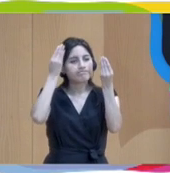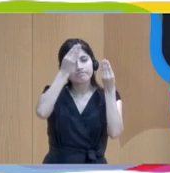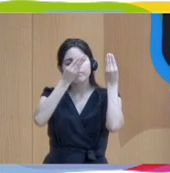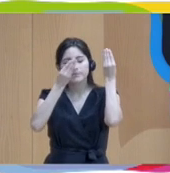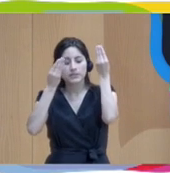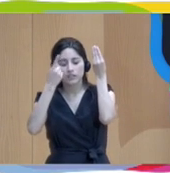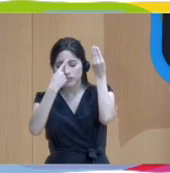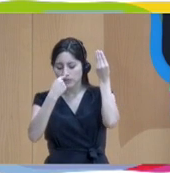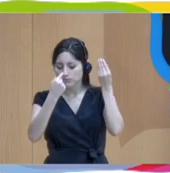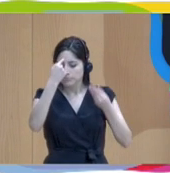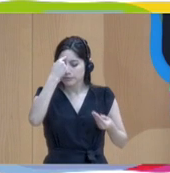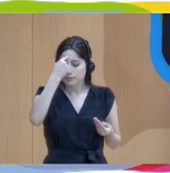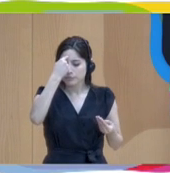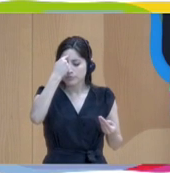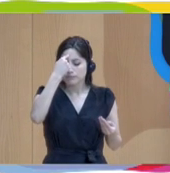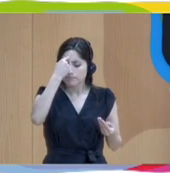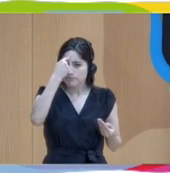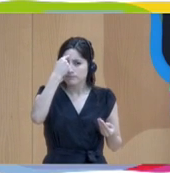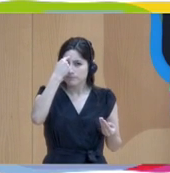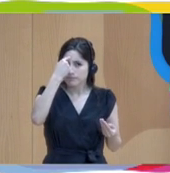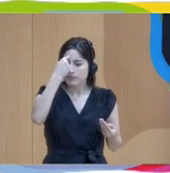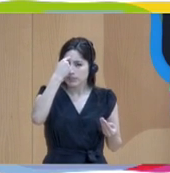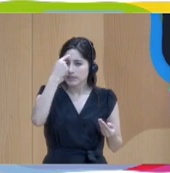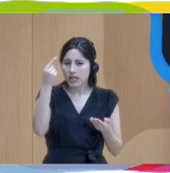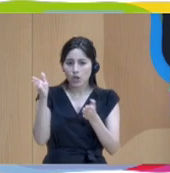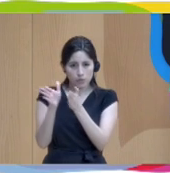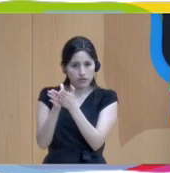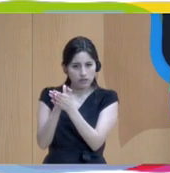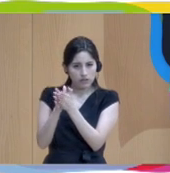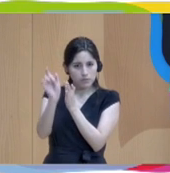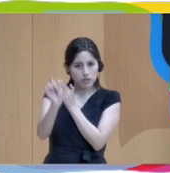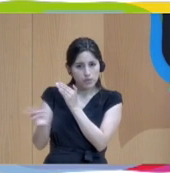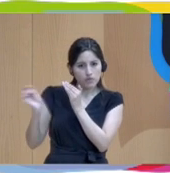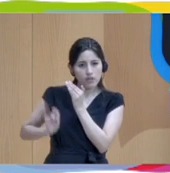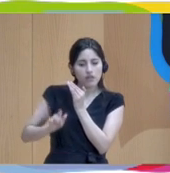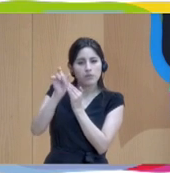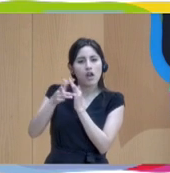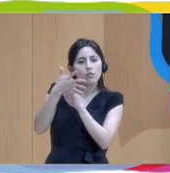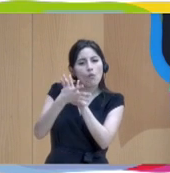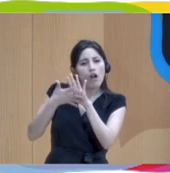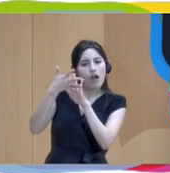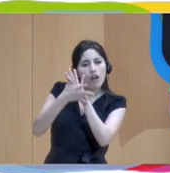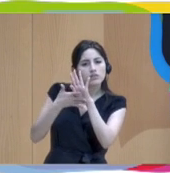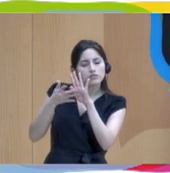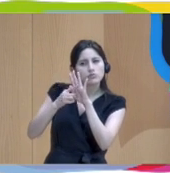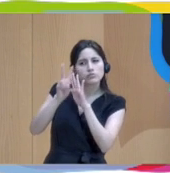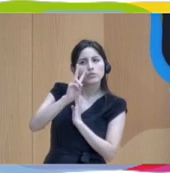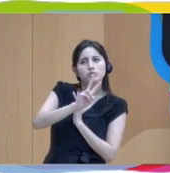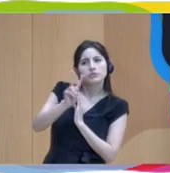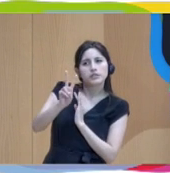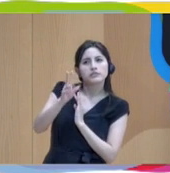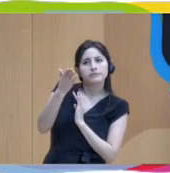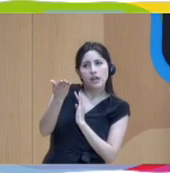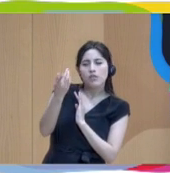me he hecho consciente de la compañera, la profesional del lenguaje de signos y de cómo me estaba